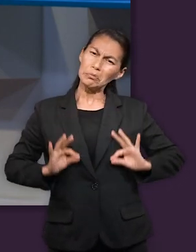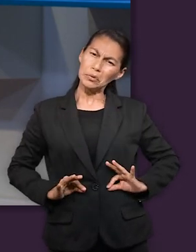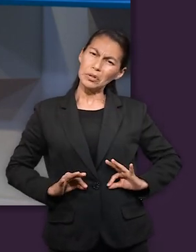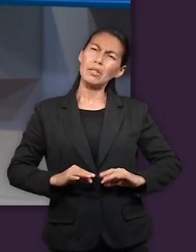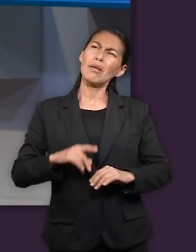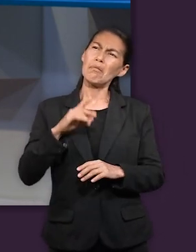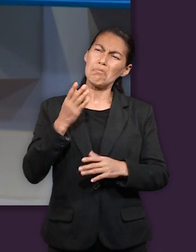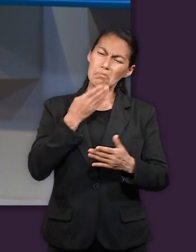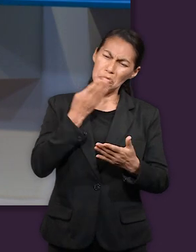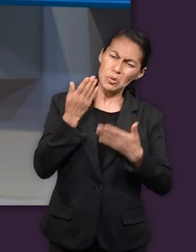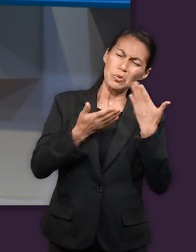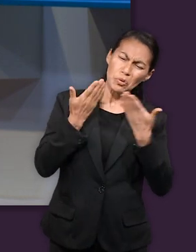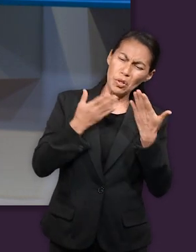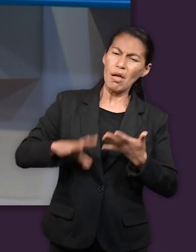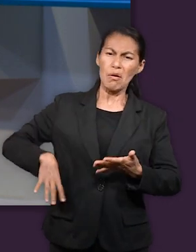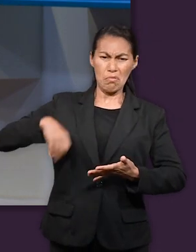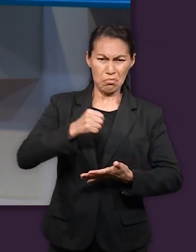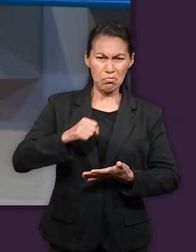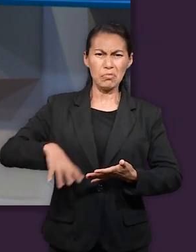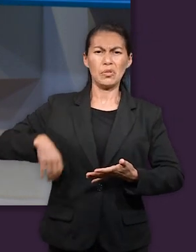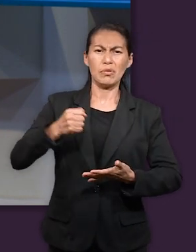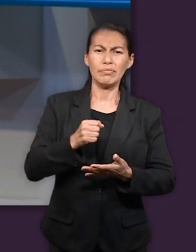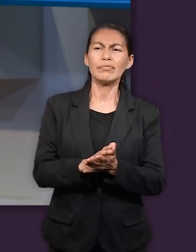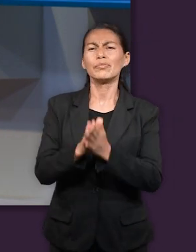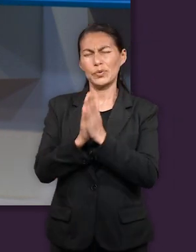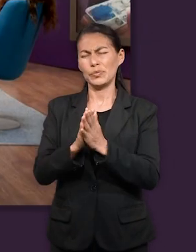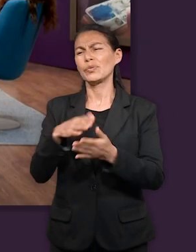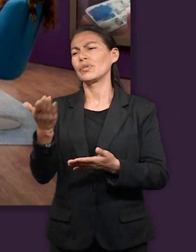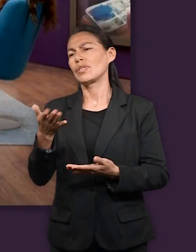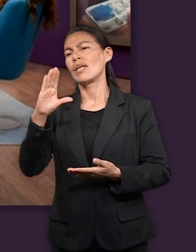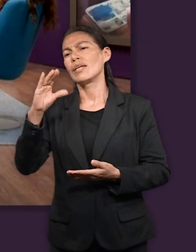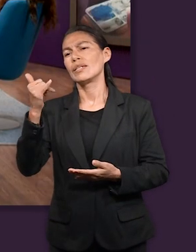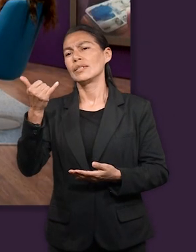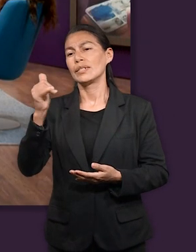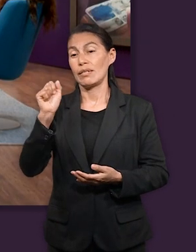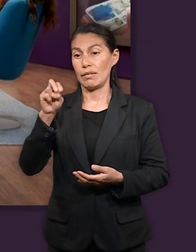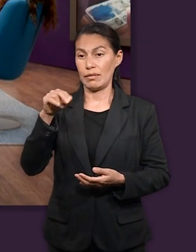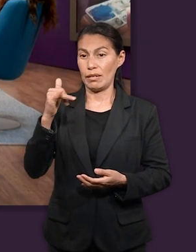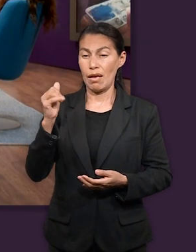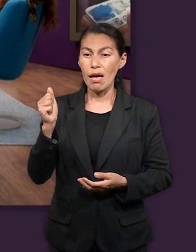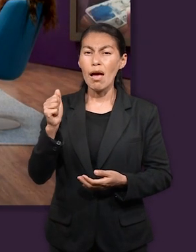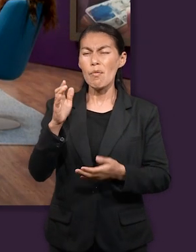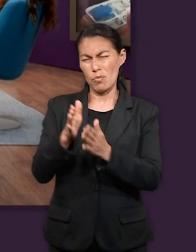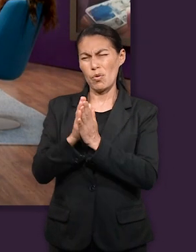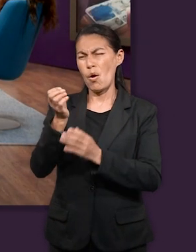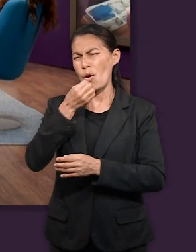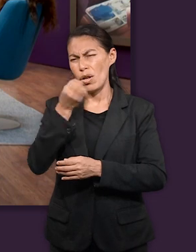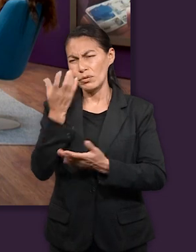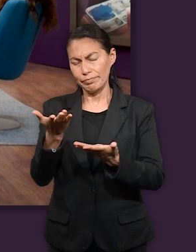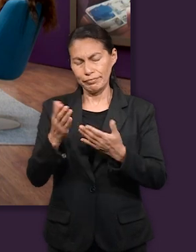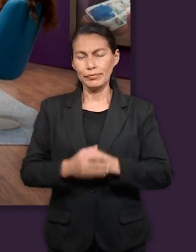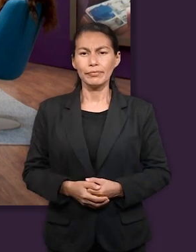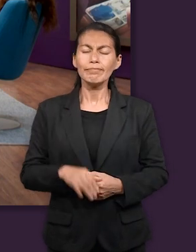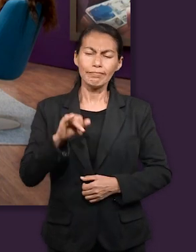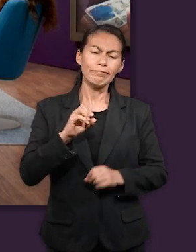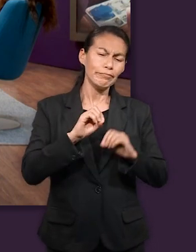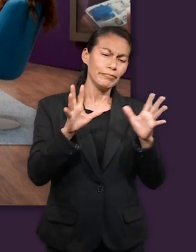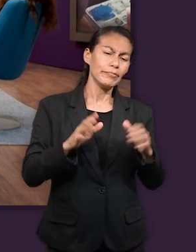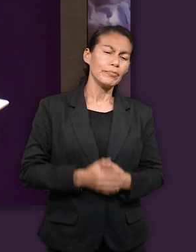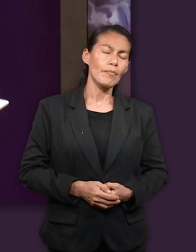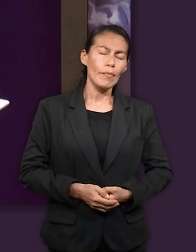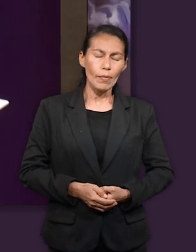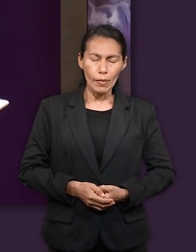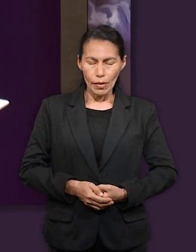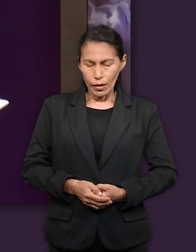Dios es una gran fortaleza para mi vida. Vamos a comenzar y le pido a Cianya si nos puede dirigir en oración, por favor.